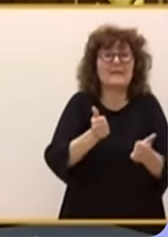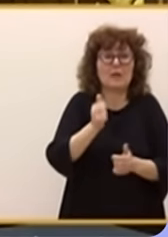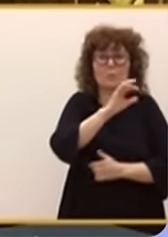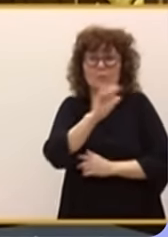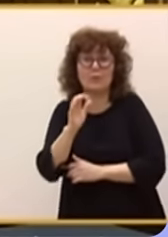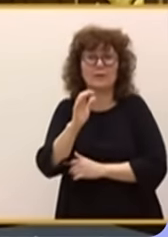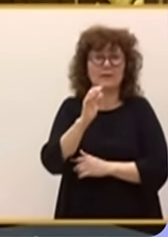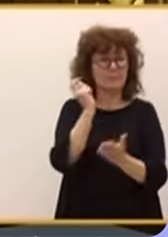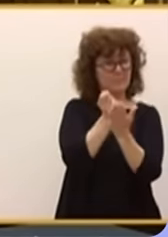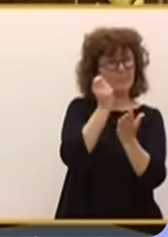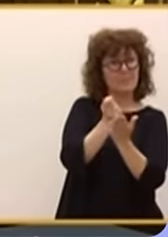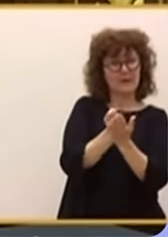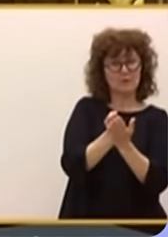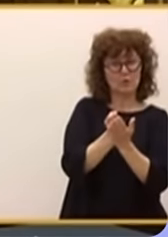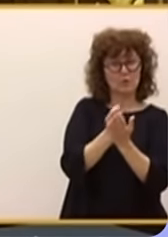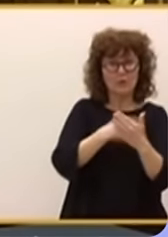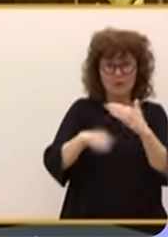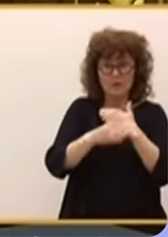No todos somos iguales, señorías.